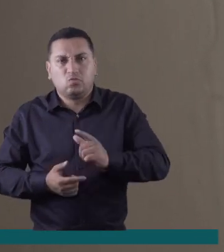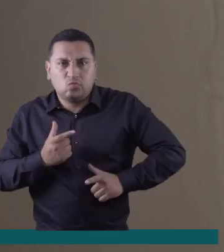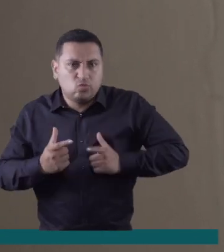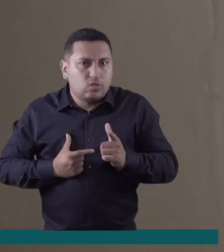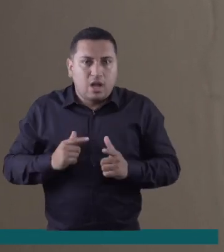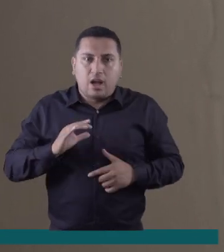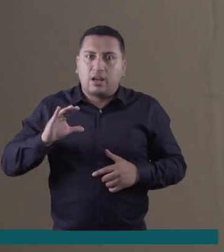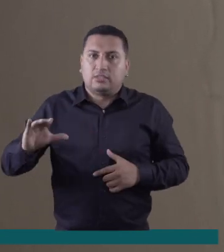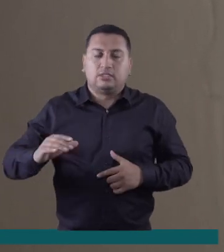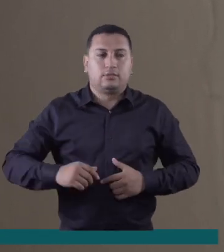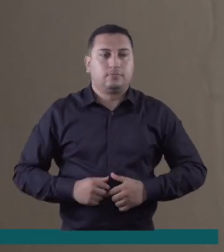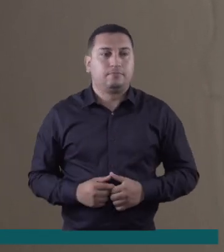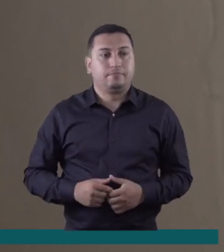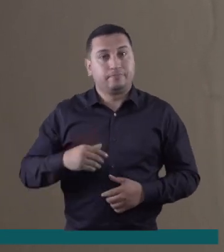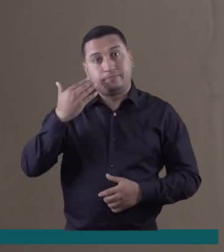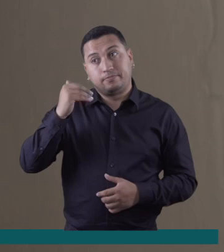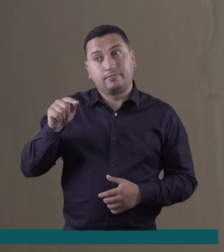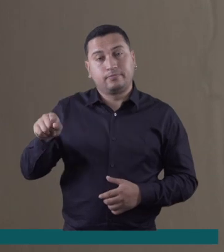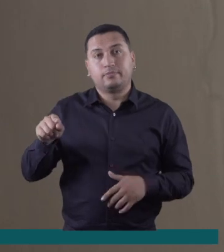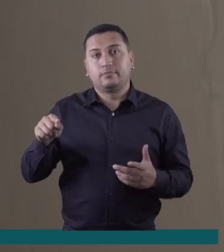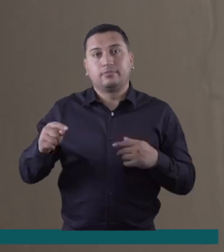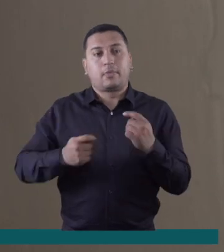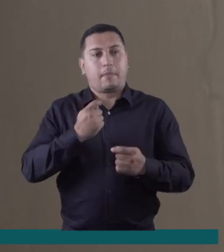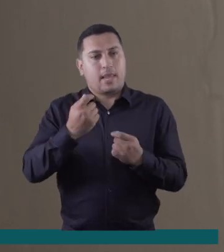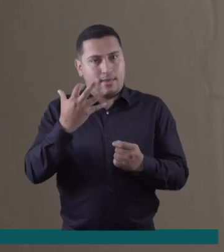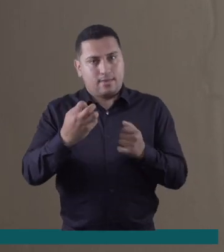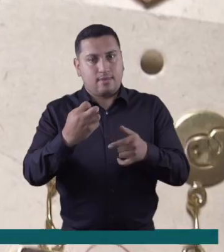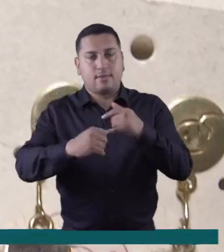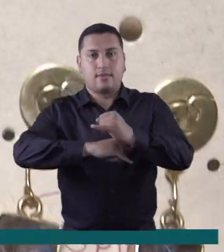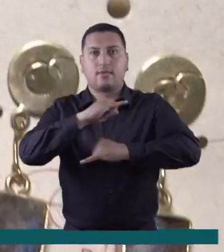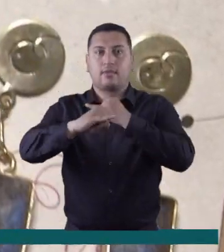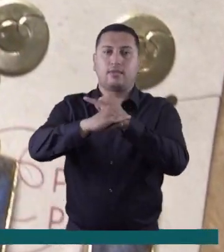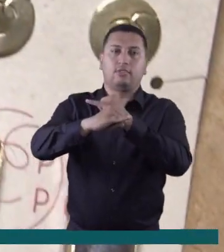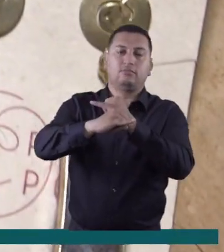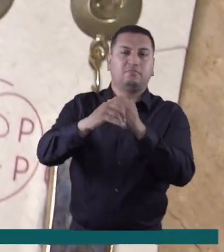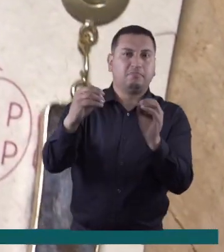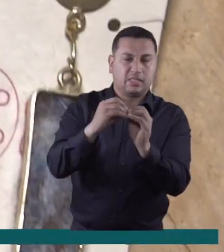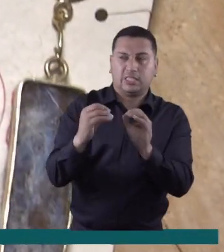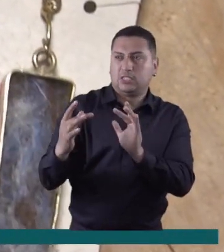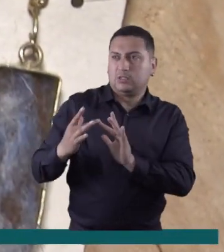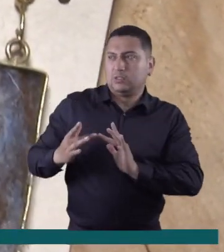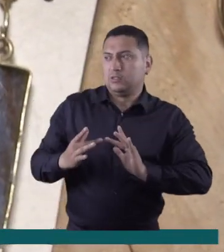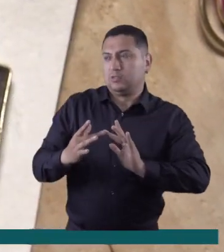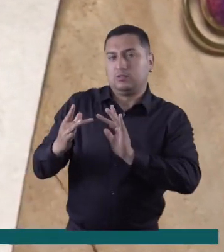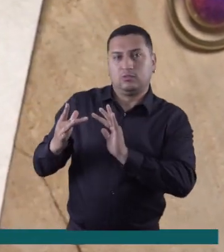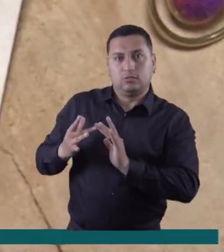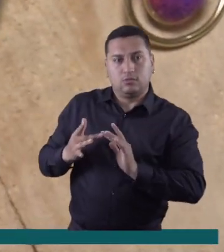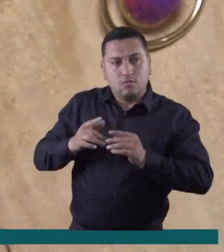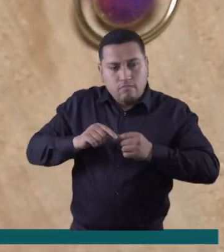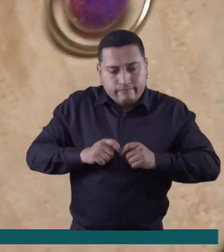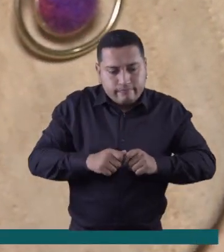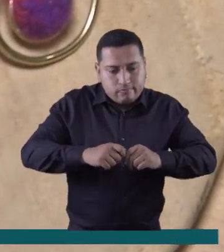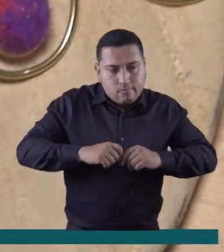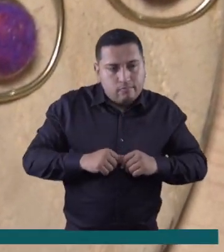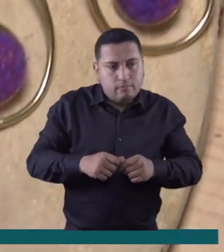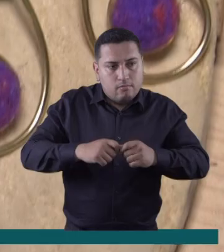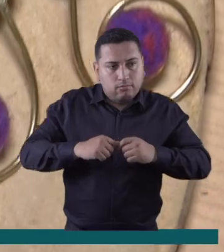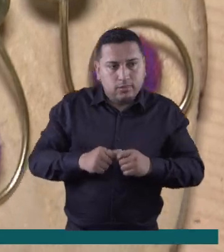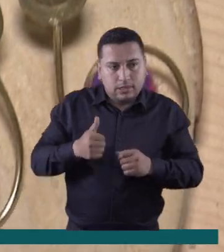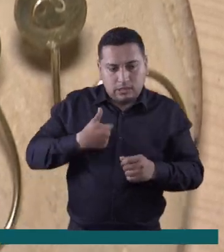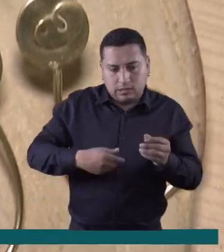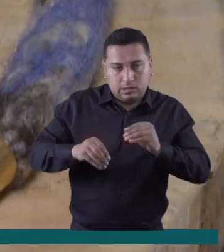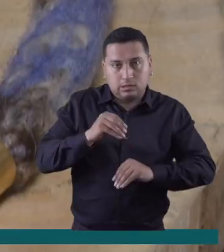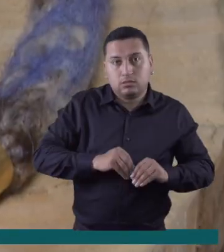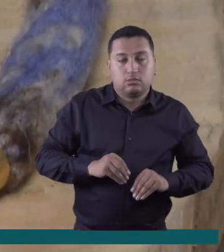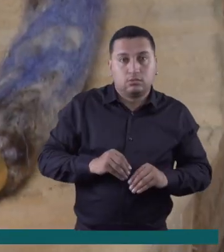por nada, que siempre va a dar lo mejor de ella. Marixa espera llegar al mercado internacional, tener más personas